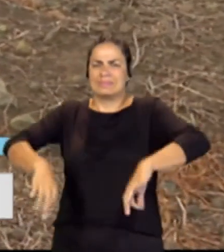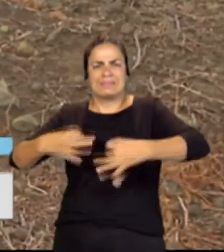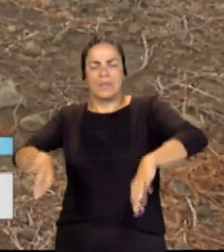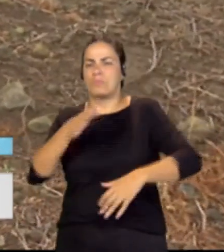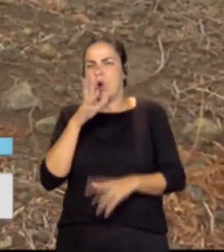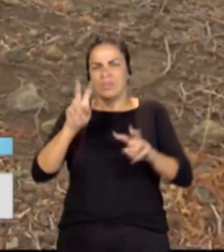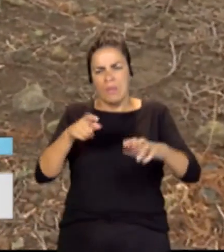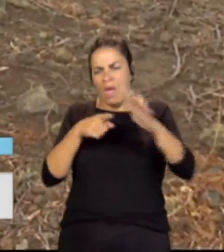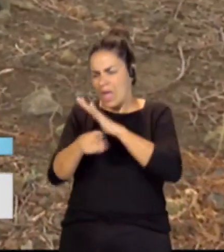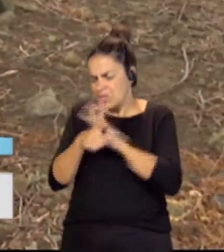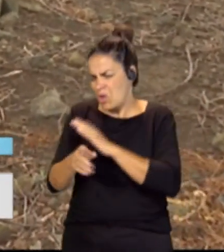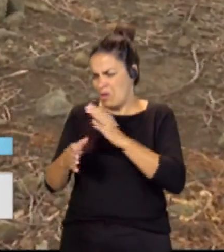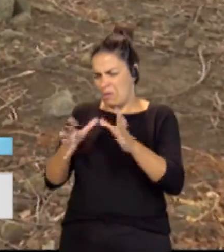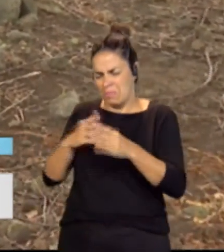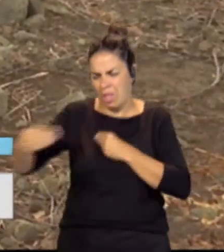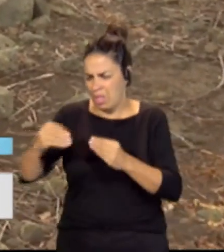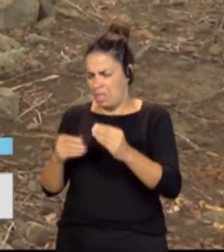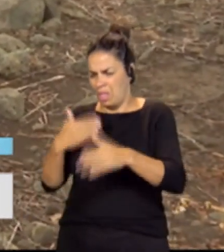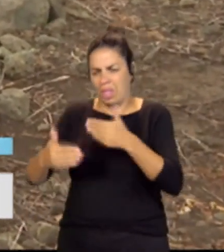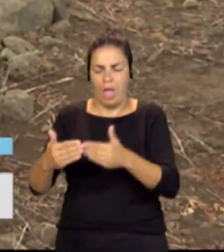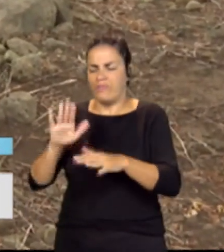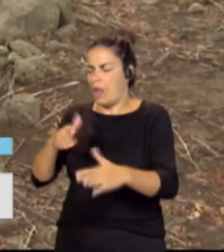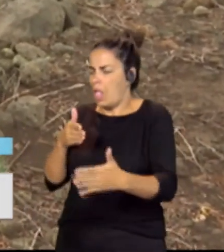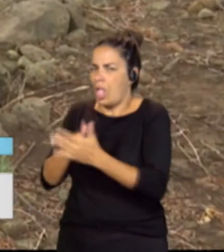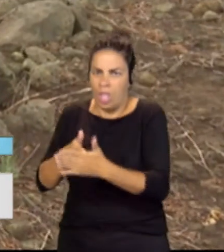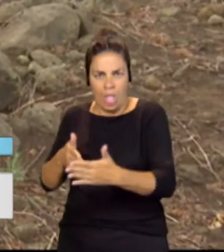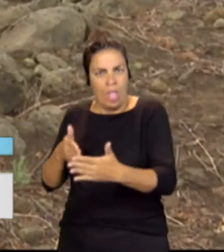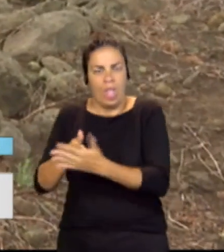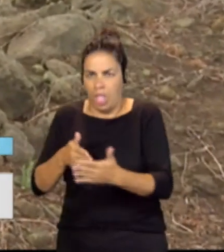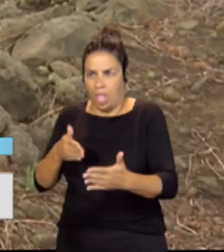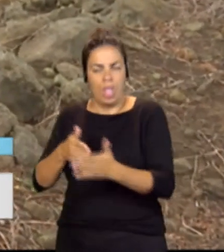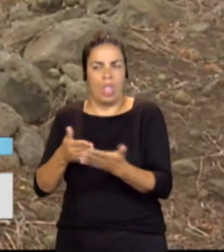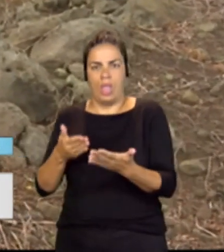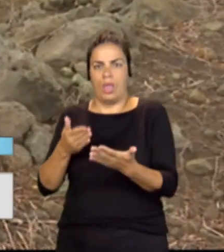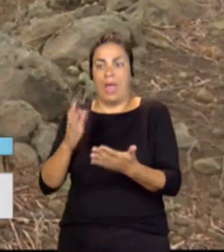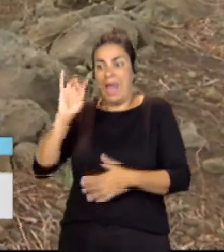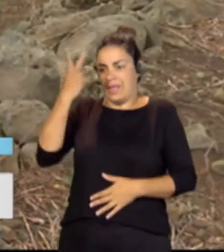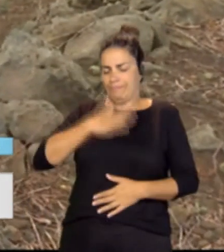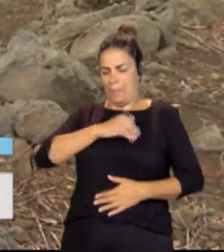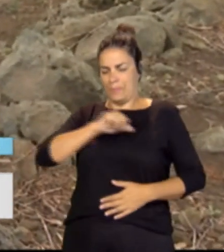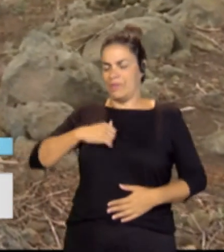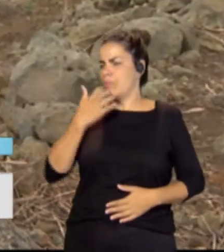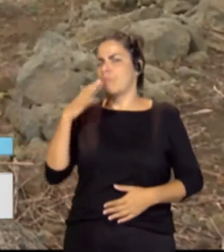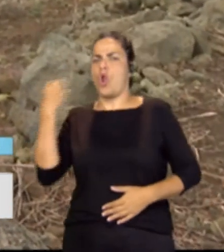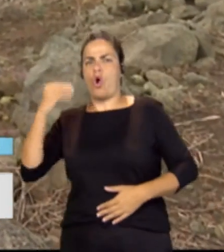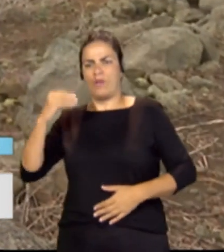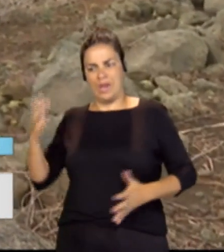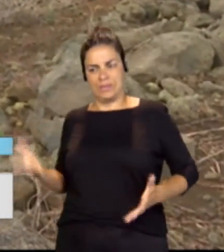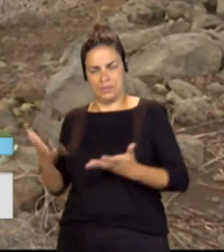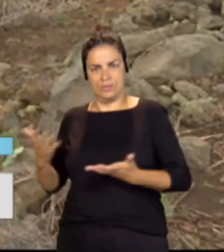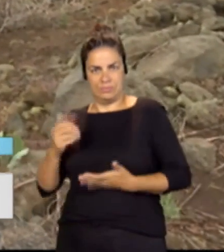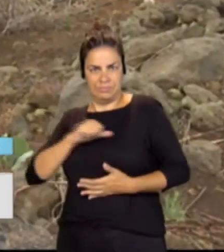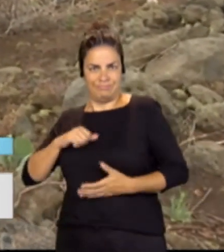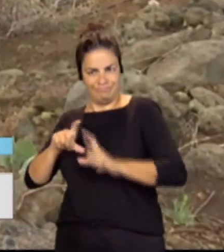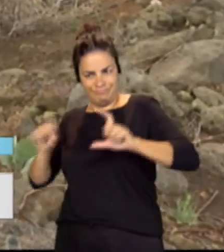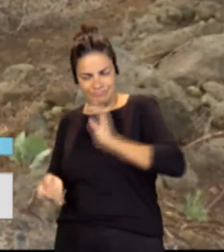supone un muro y muchas veces infranqueable a la iniciativa privada, tanto de los jóvenes emprendedores como de otro tipo de inversiones, en la que